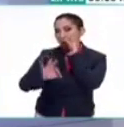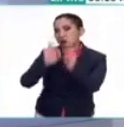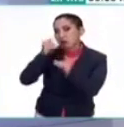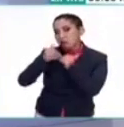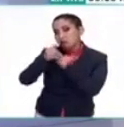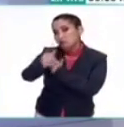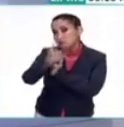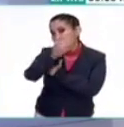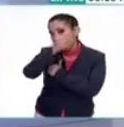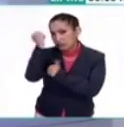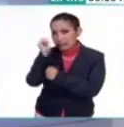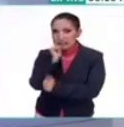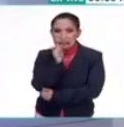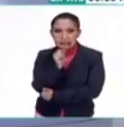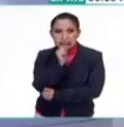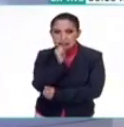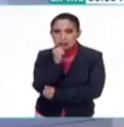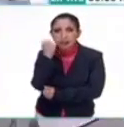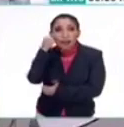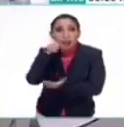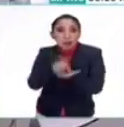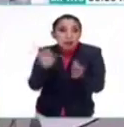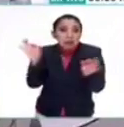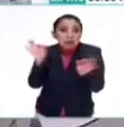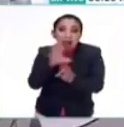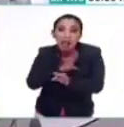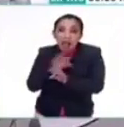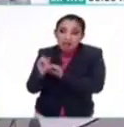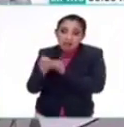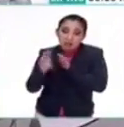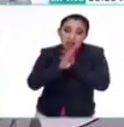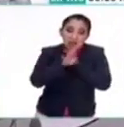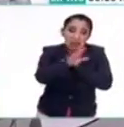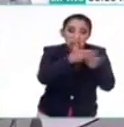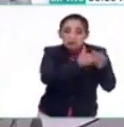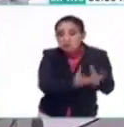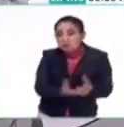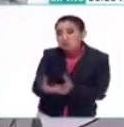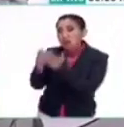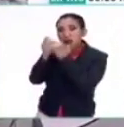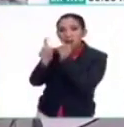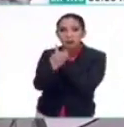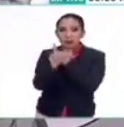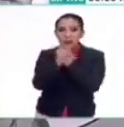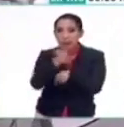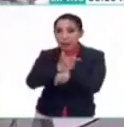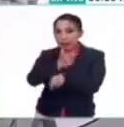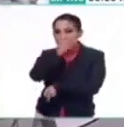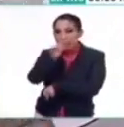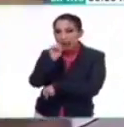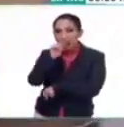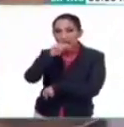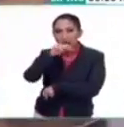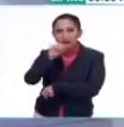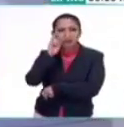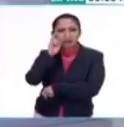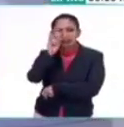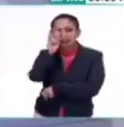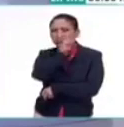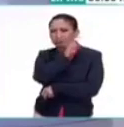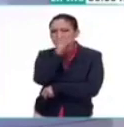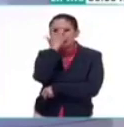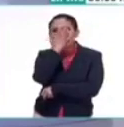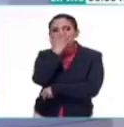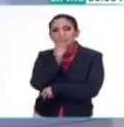el tiempo. Creemos que pudo haber existido migraciones, el problema más grave de Cantona. Vean este paisaje que estamos viendo